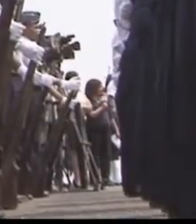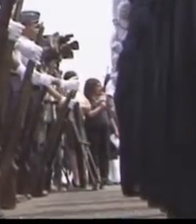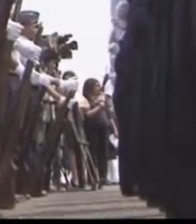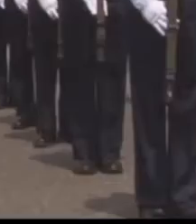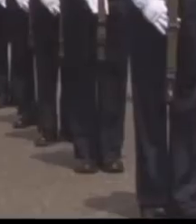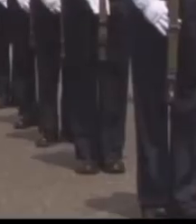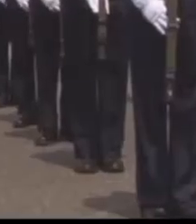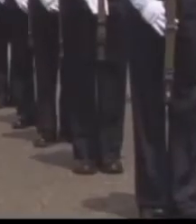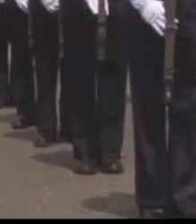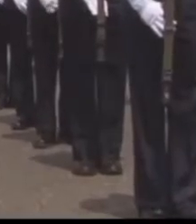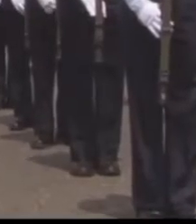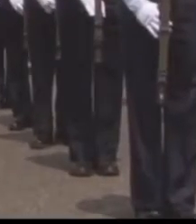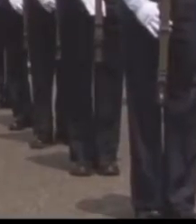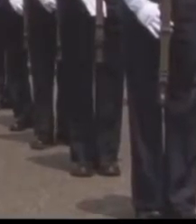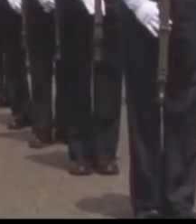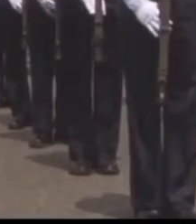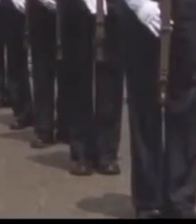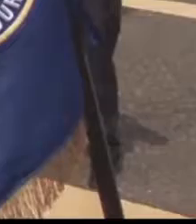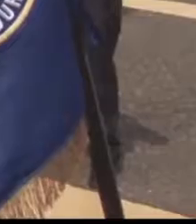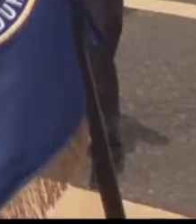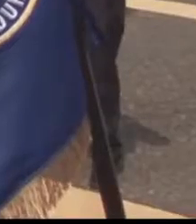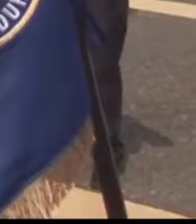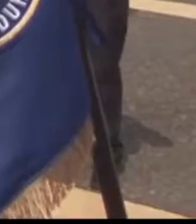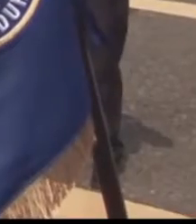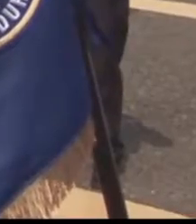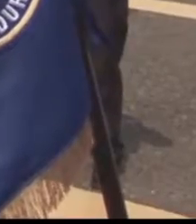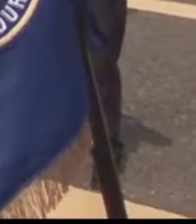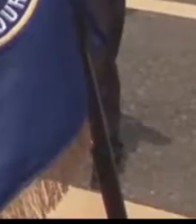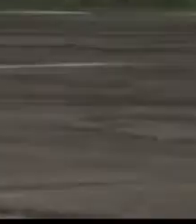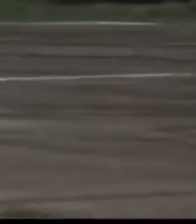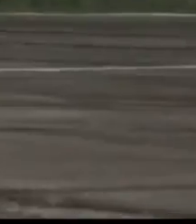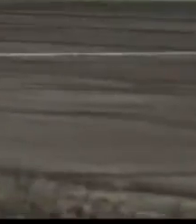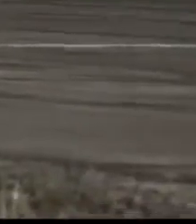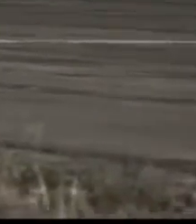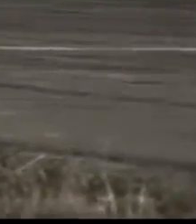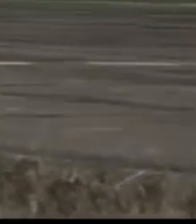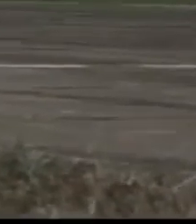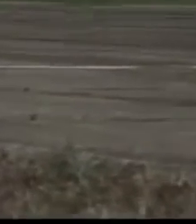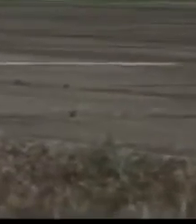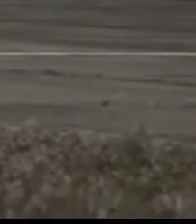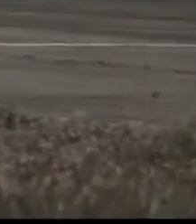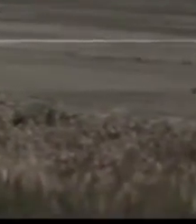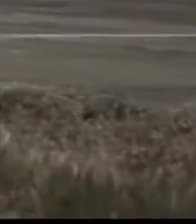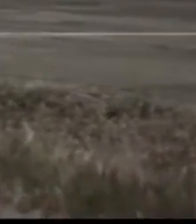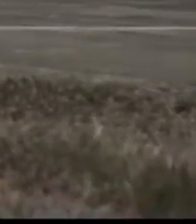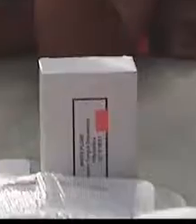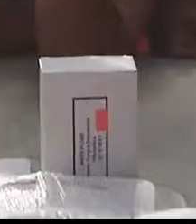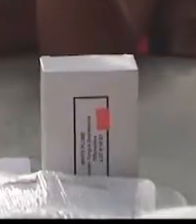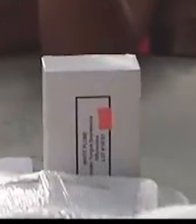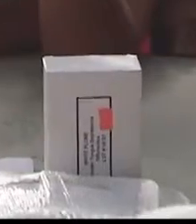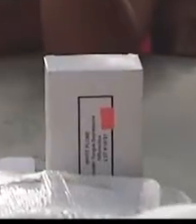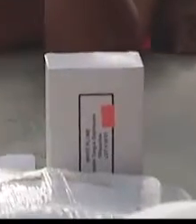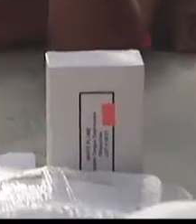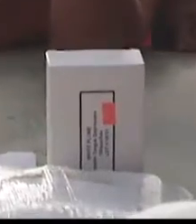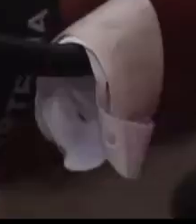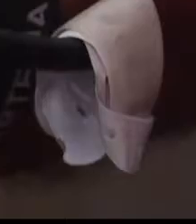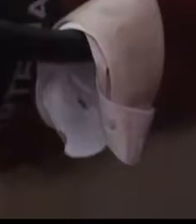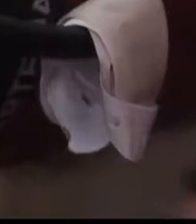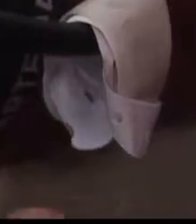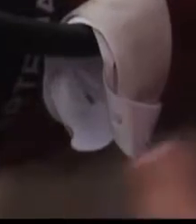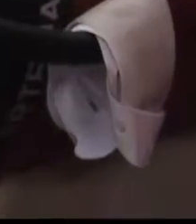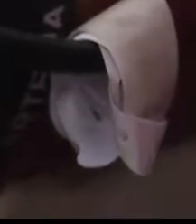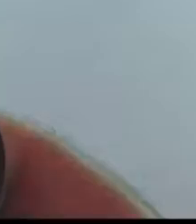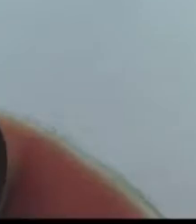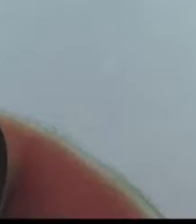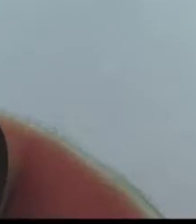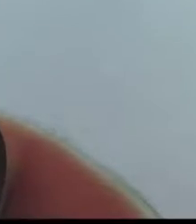y desarrollo nacional. Asimismo, son líderes en el campo aeronáutico a nivel centroamericano. Son también ejemplo